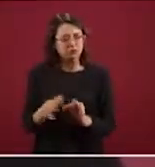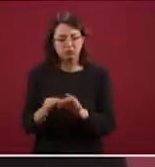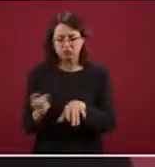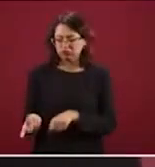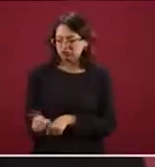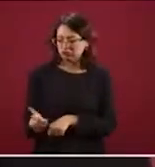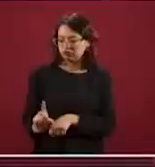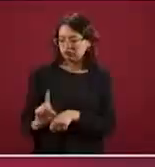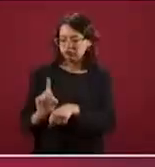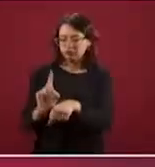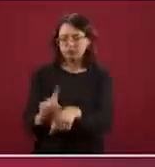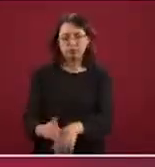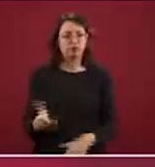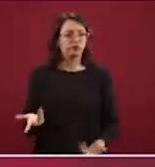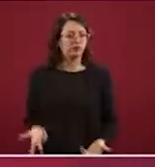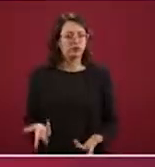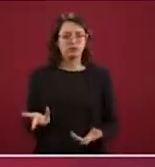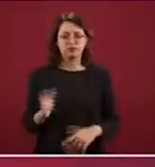y es el valor supremo.